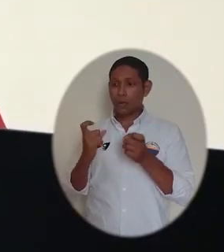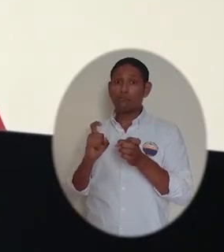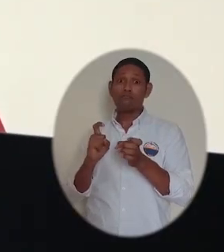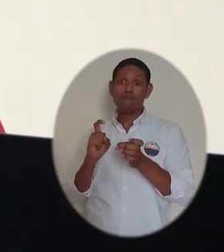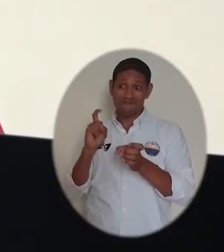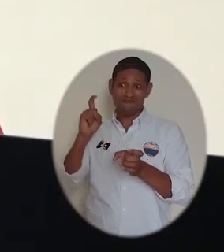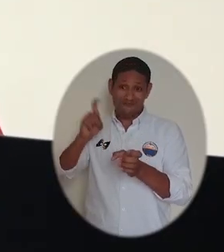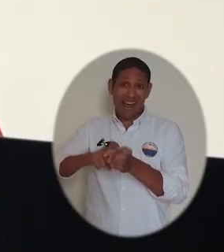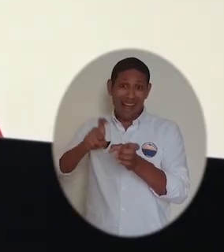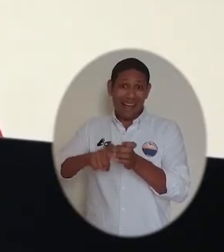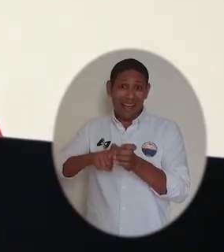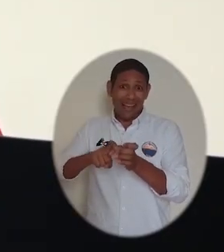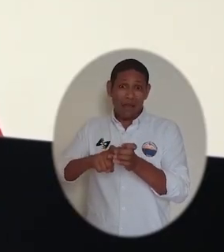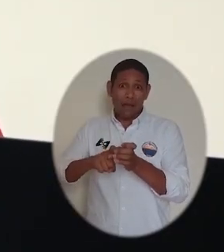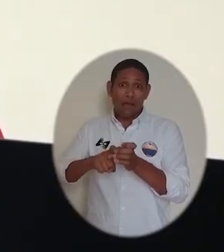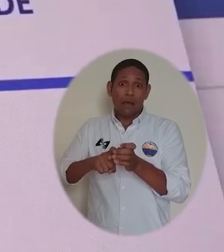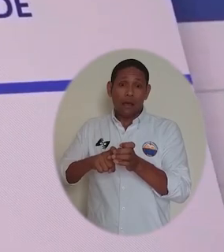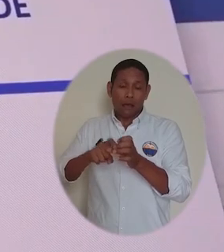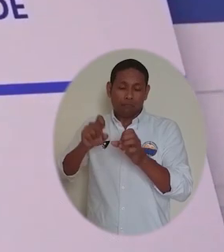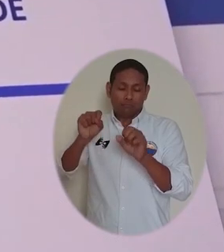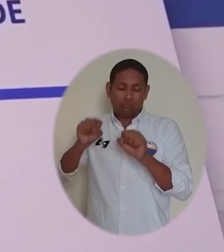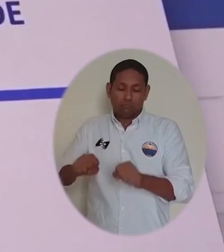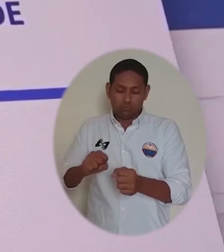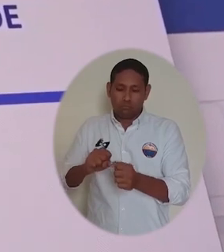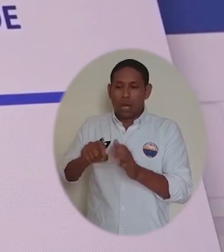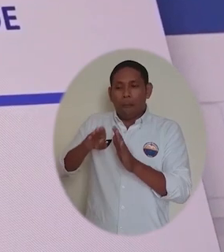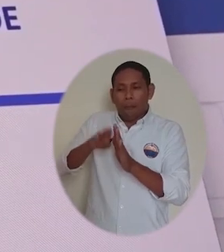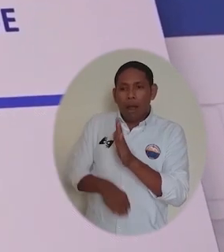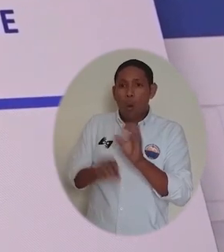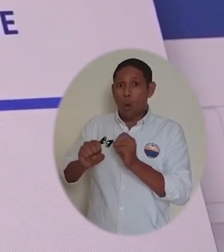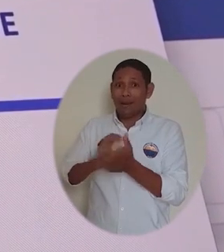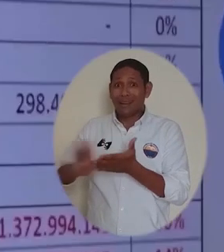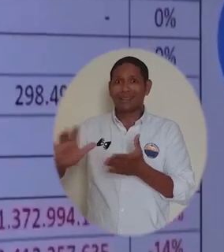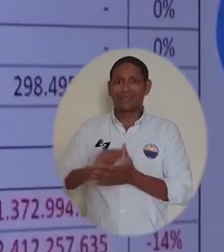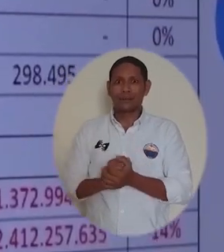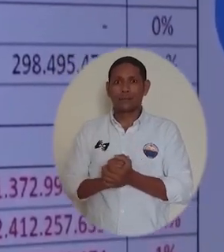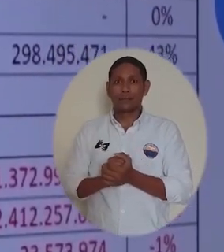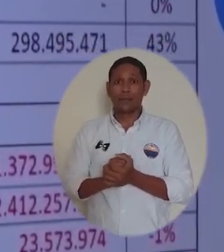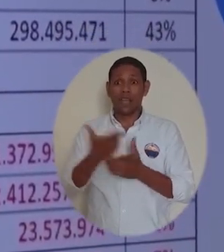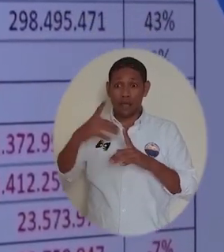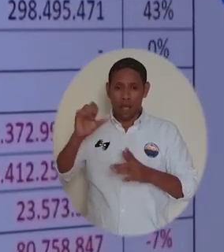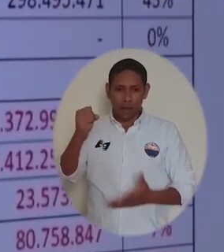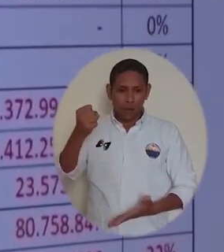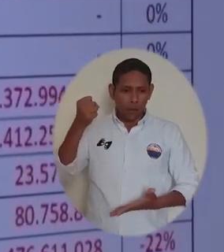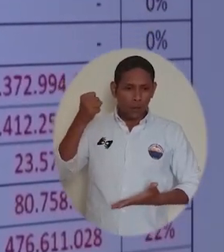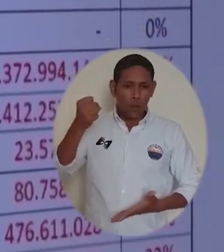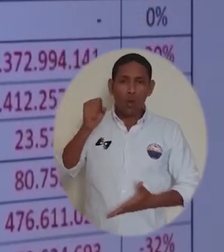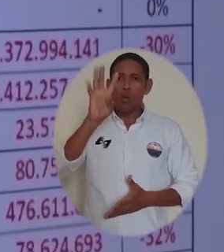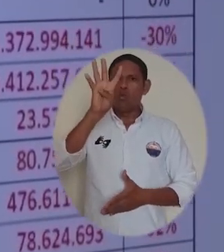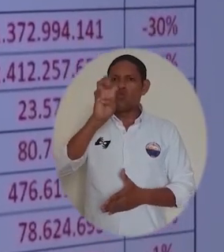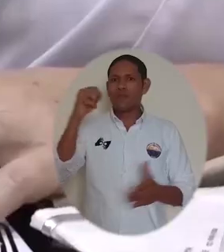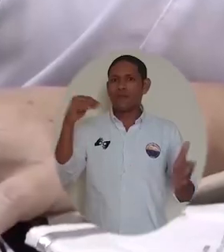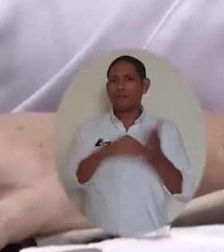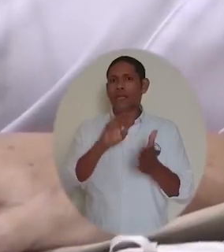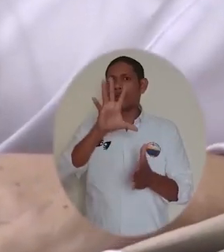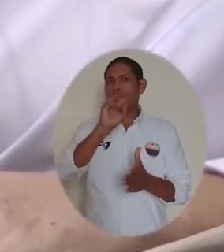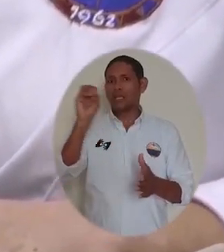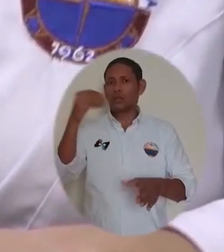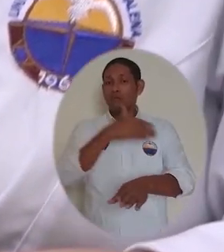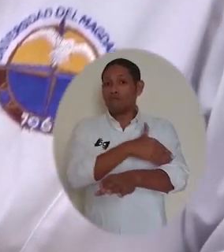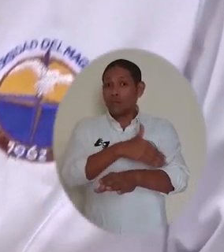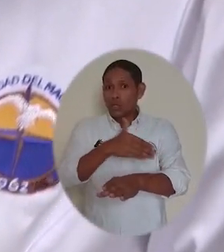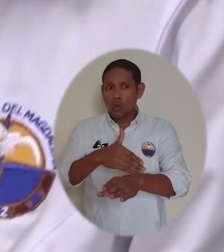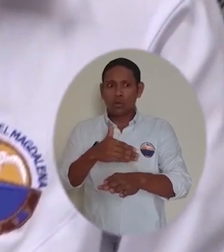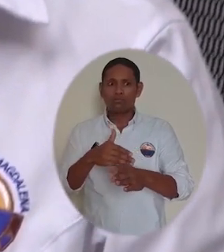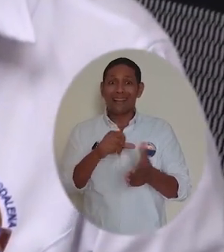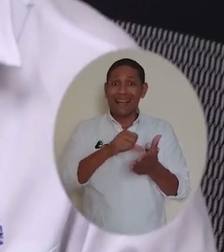alternativas que garanticen una matrícula más asequible para esas personas vulnerables. En ese sentido, la Alma Mater haría un recorte de inversión de